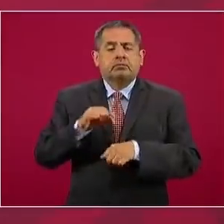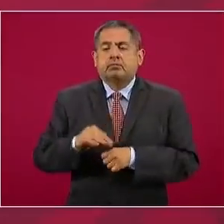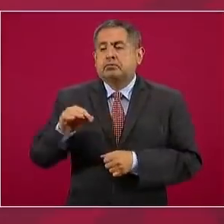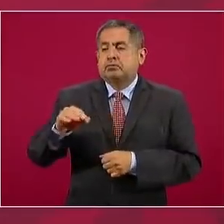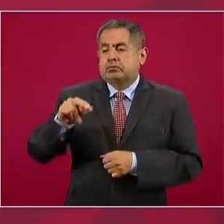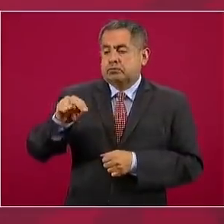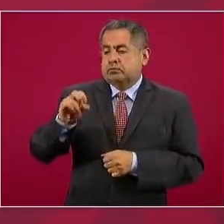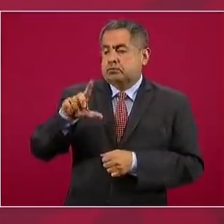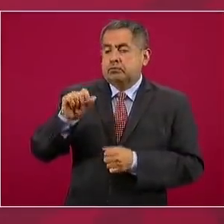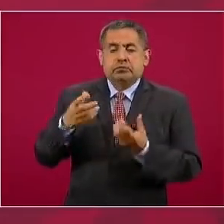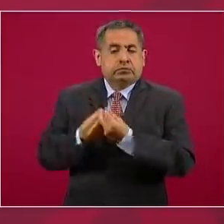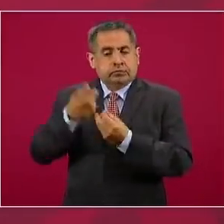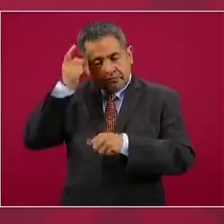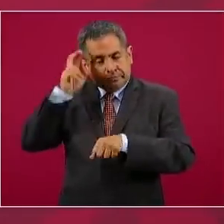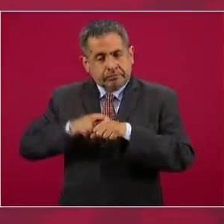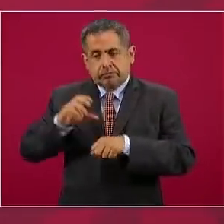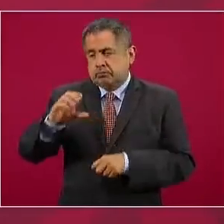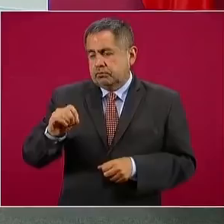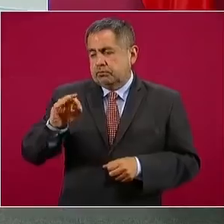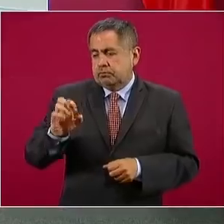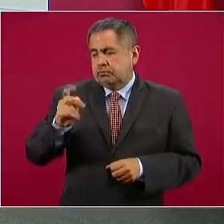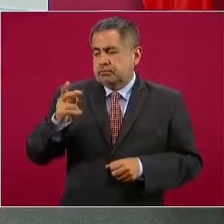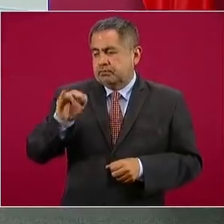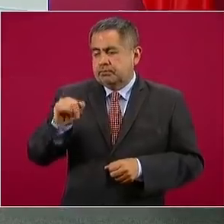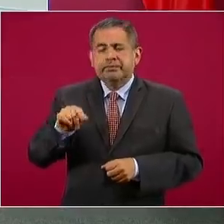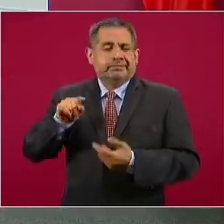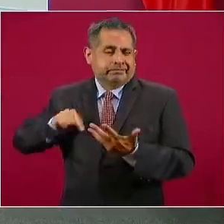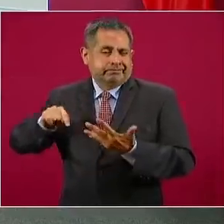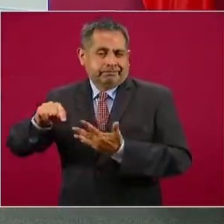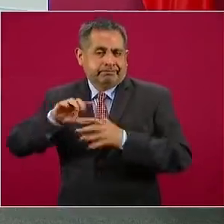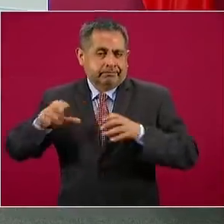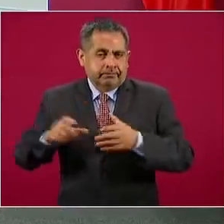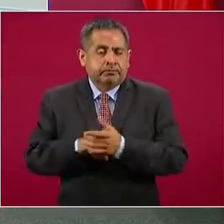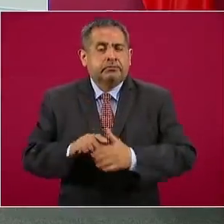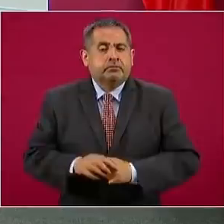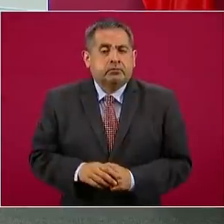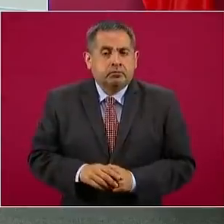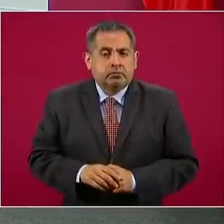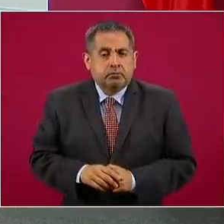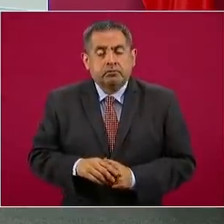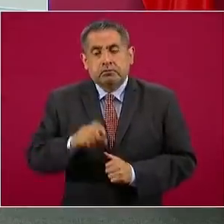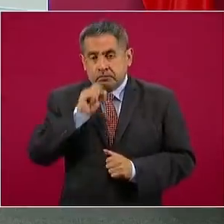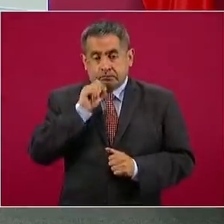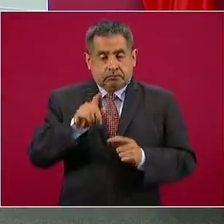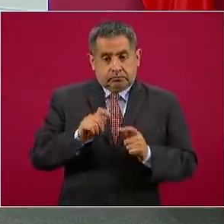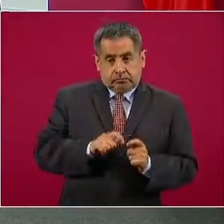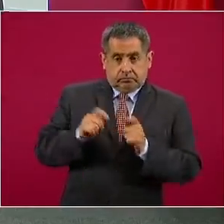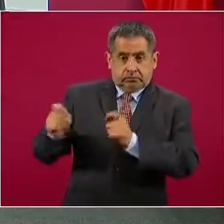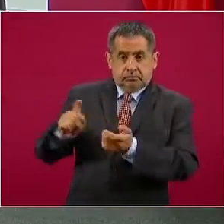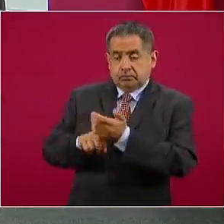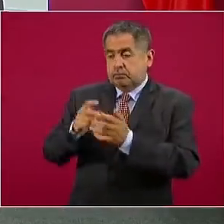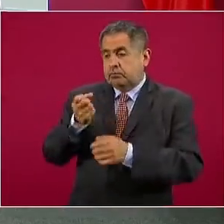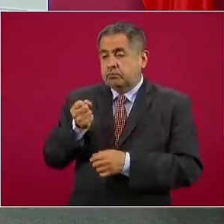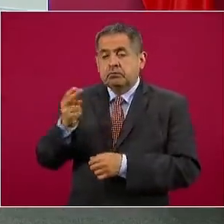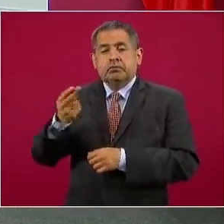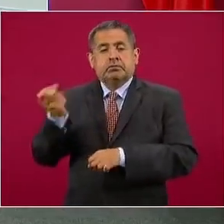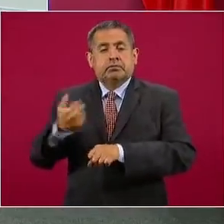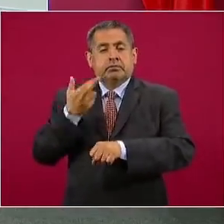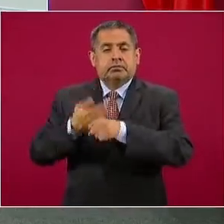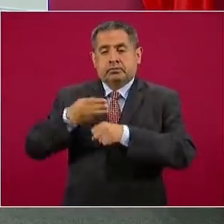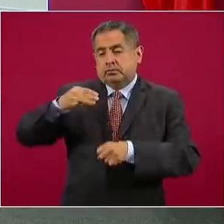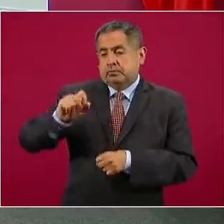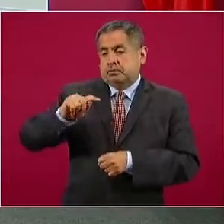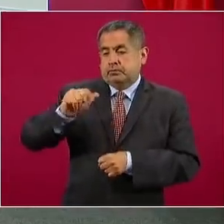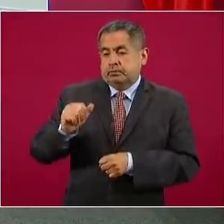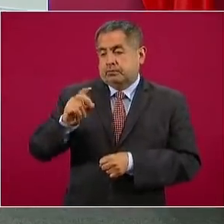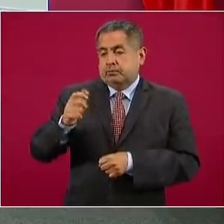y a quienes ya he mencionado que han participado. Si ustedes me permiten, les cedería la palabra a la subsecretaria Marta Delgado, que tiene a su